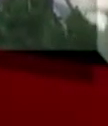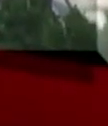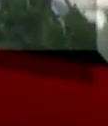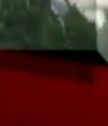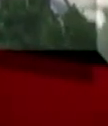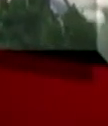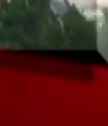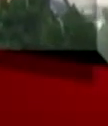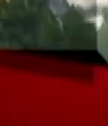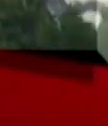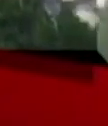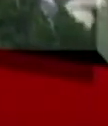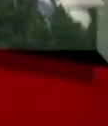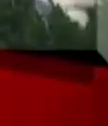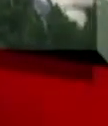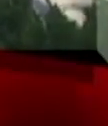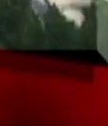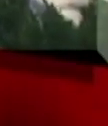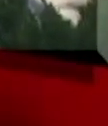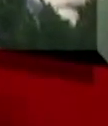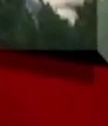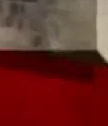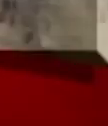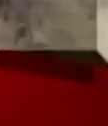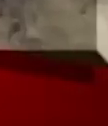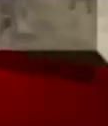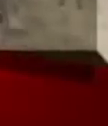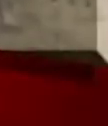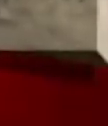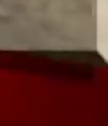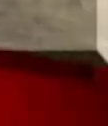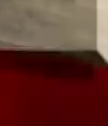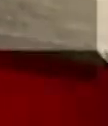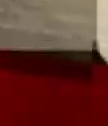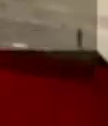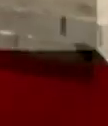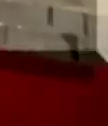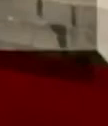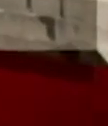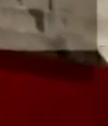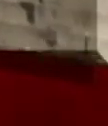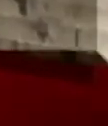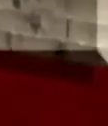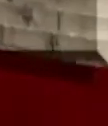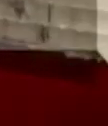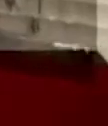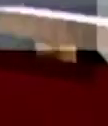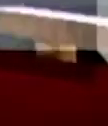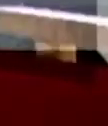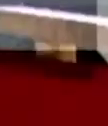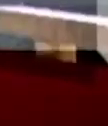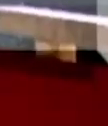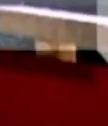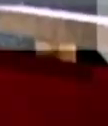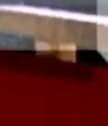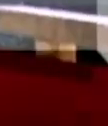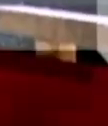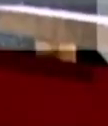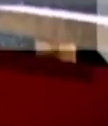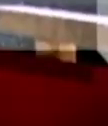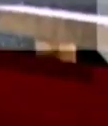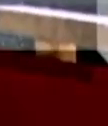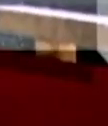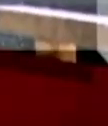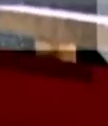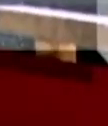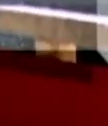si son las nubes que vieron tus ojos y que tratas de